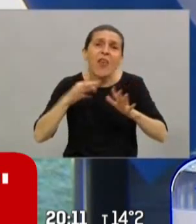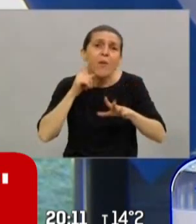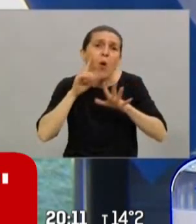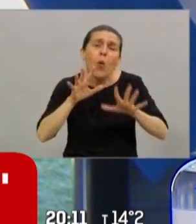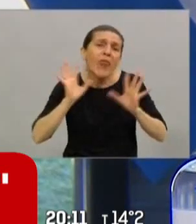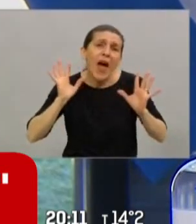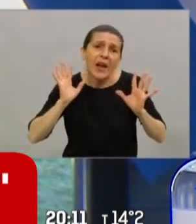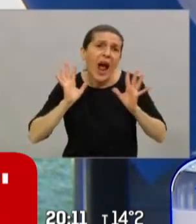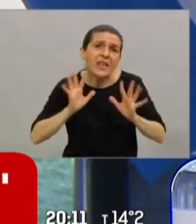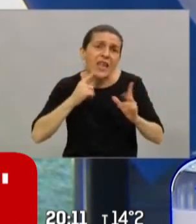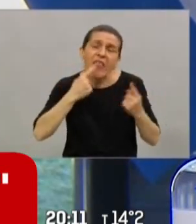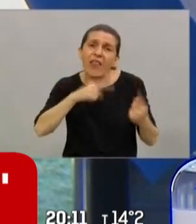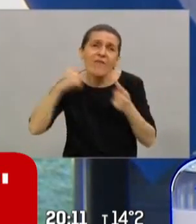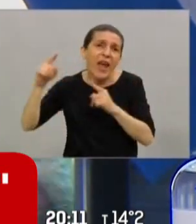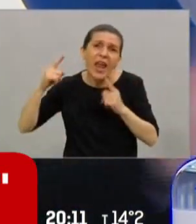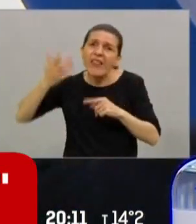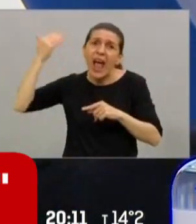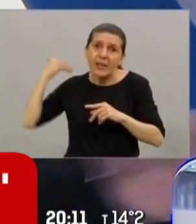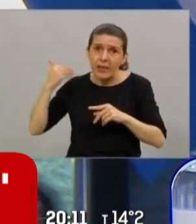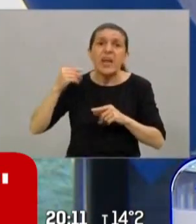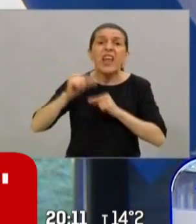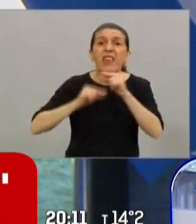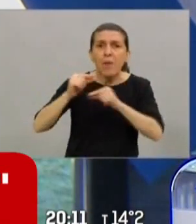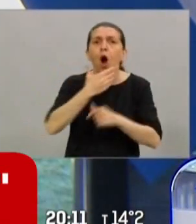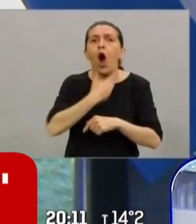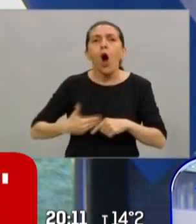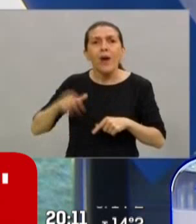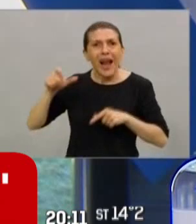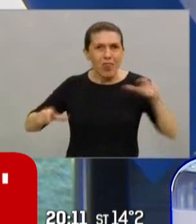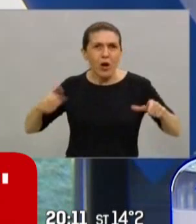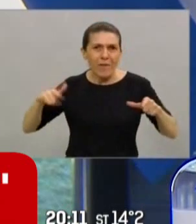Y lo vamos a hacer escalonadamente, lo van a decir los gobernadores.